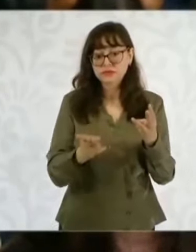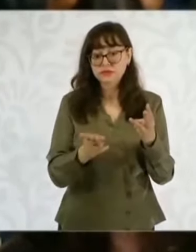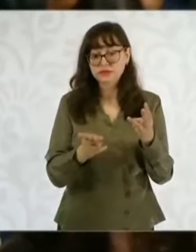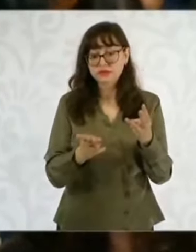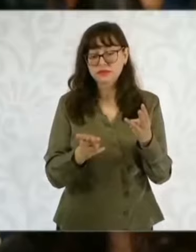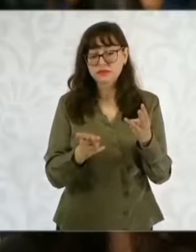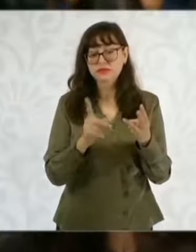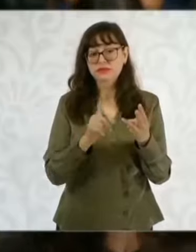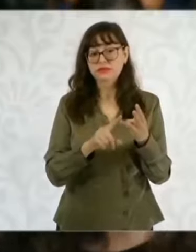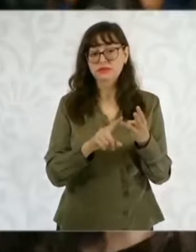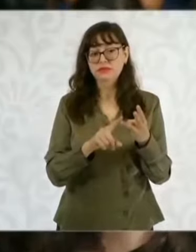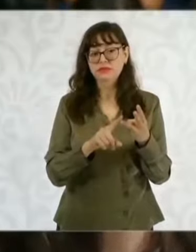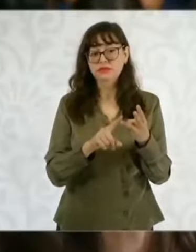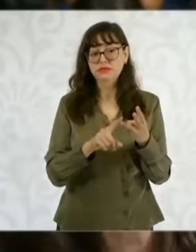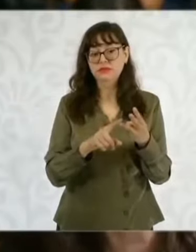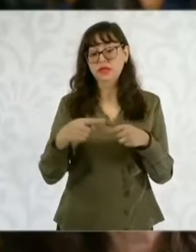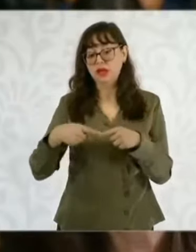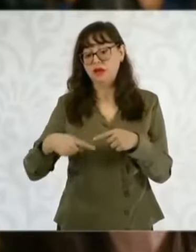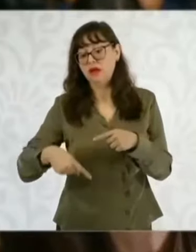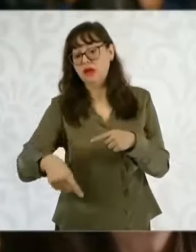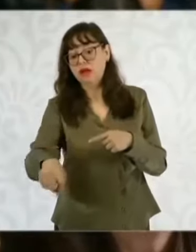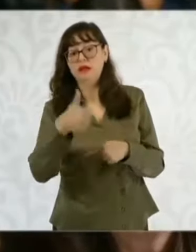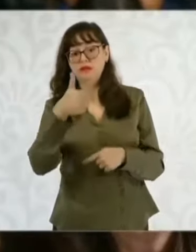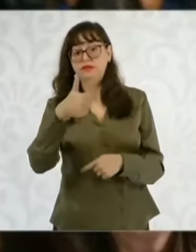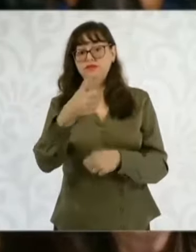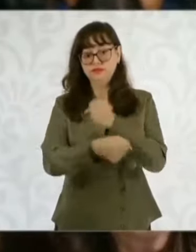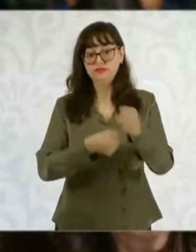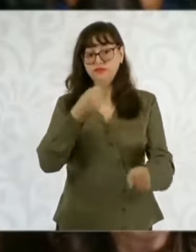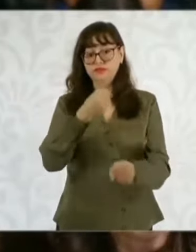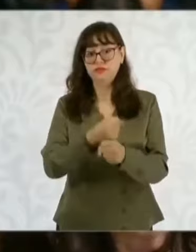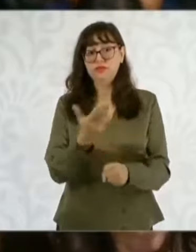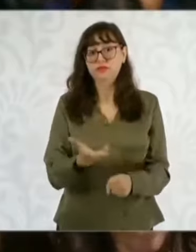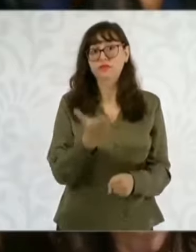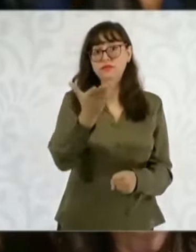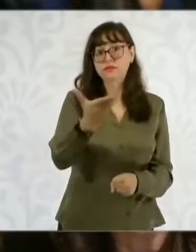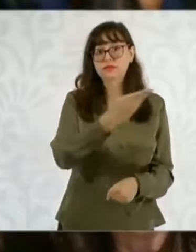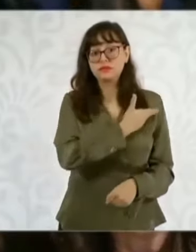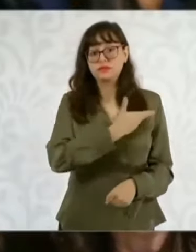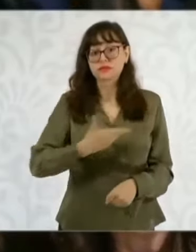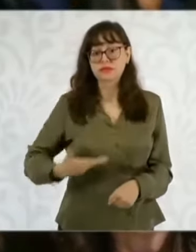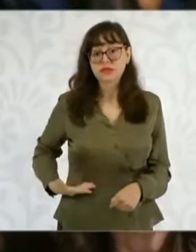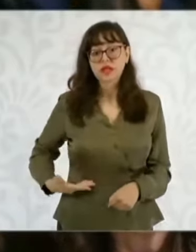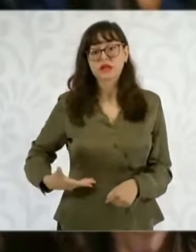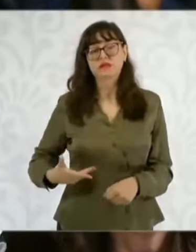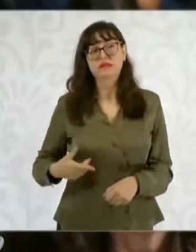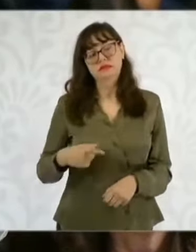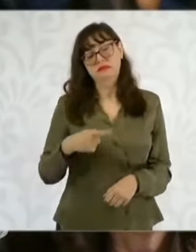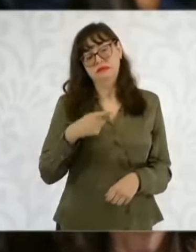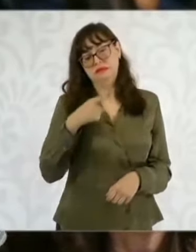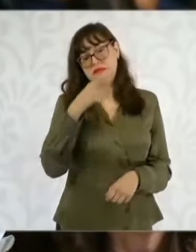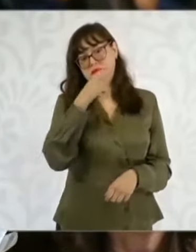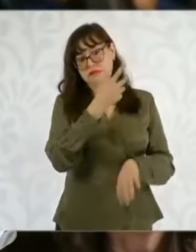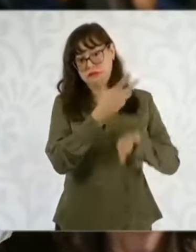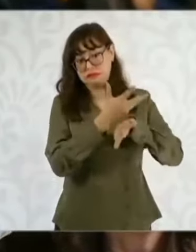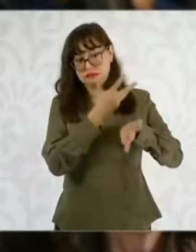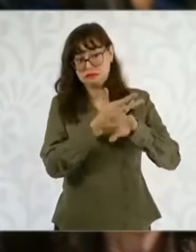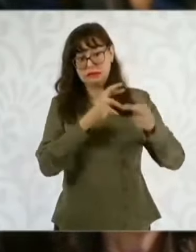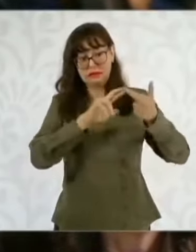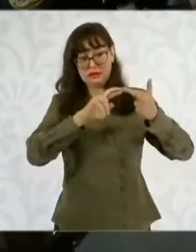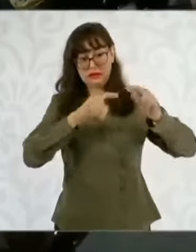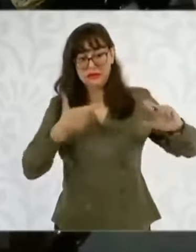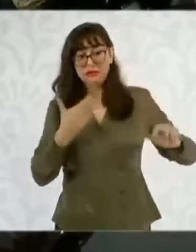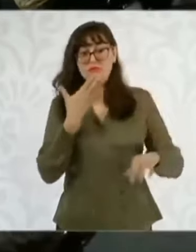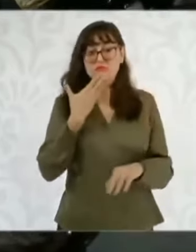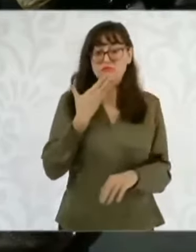el principal reto de su administración, de su sexenio, será llevar una buena relación con Estados Unidos?